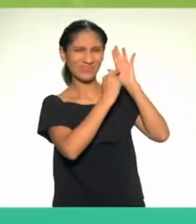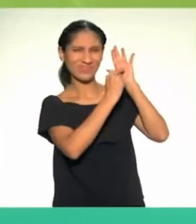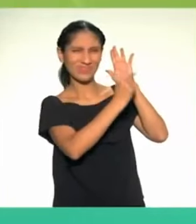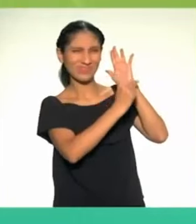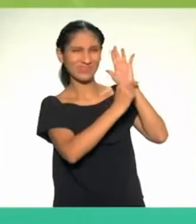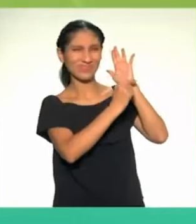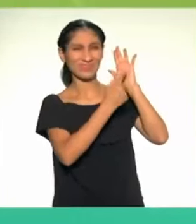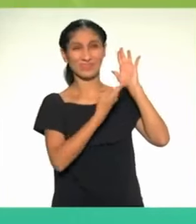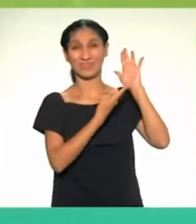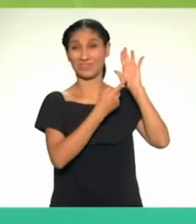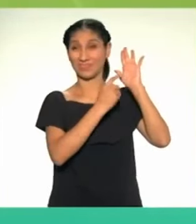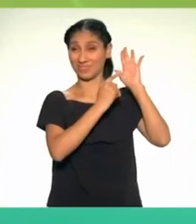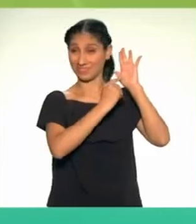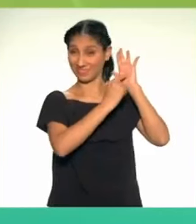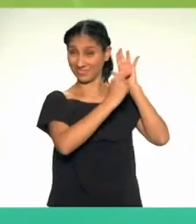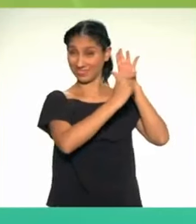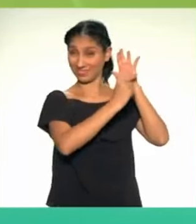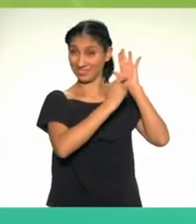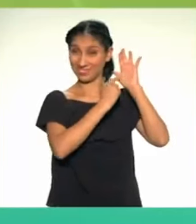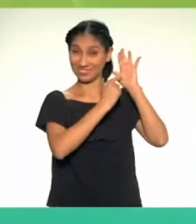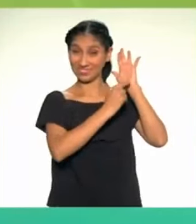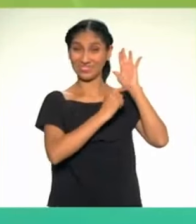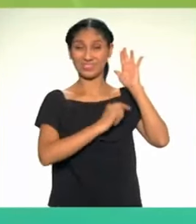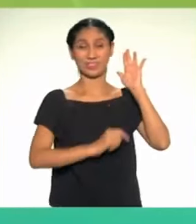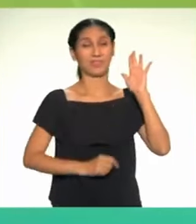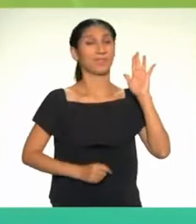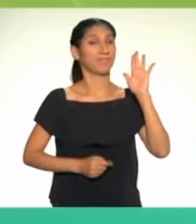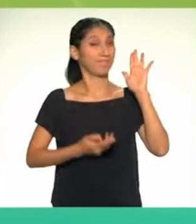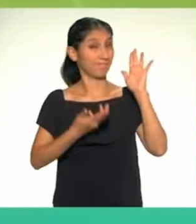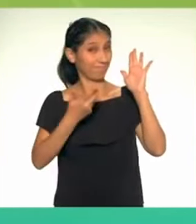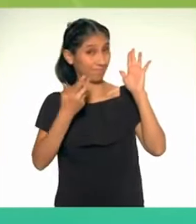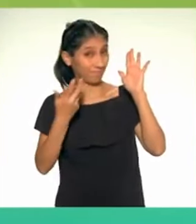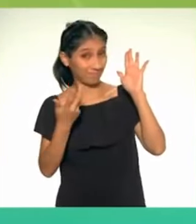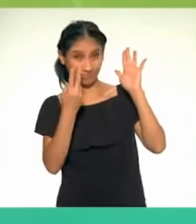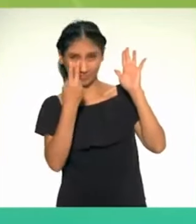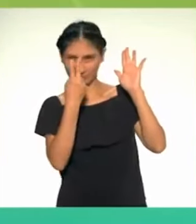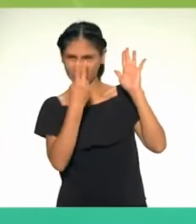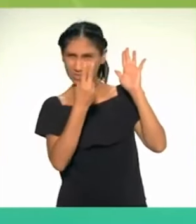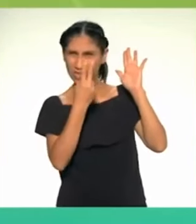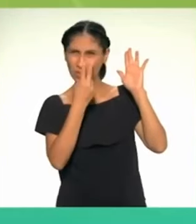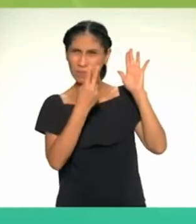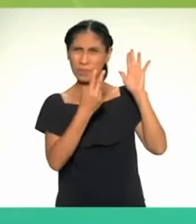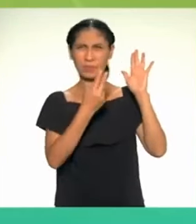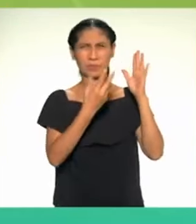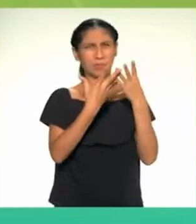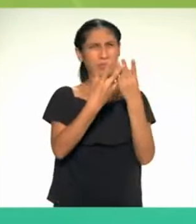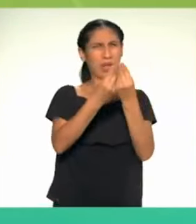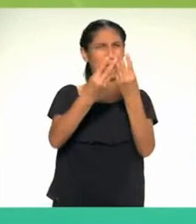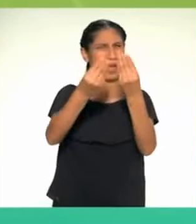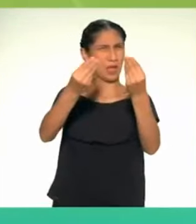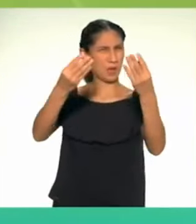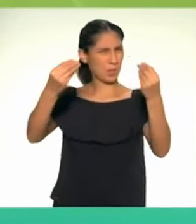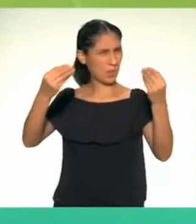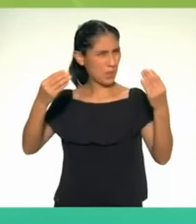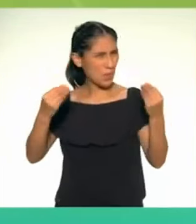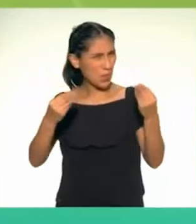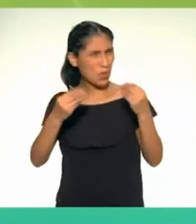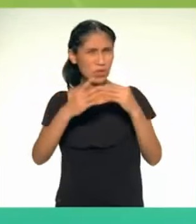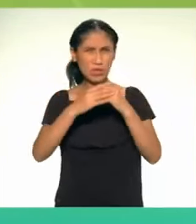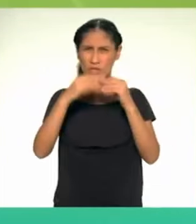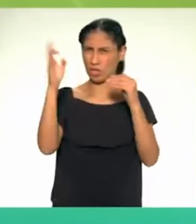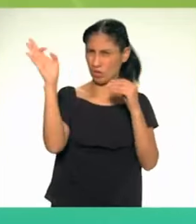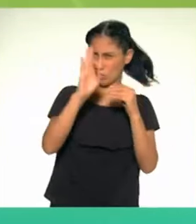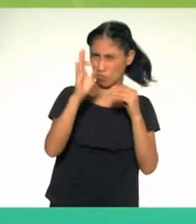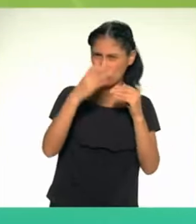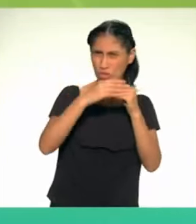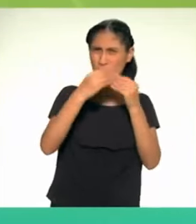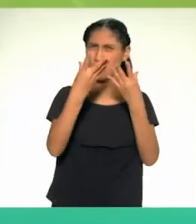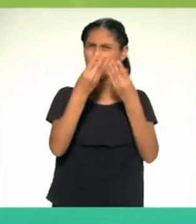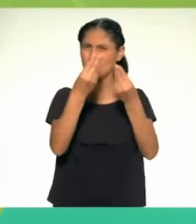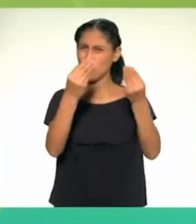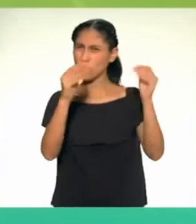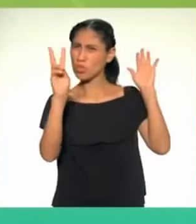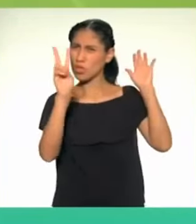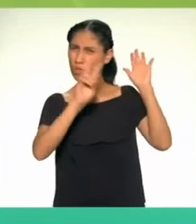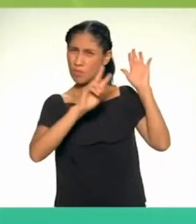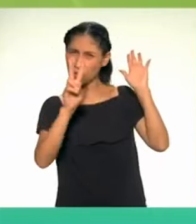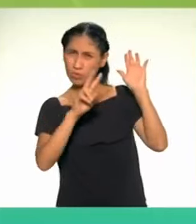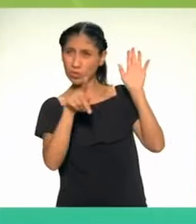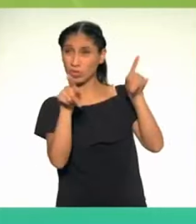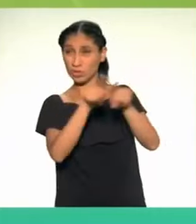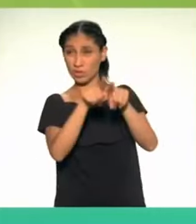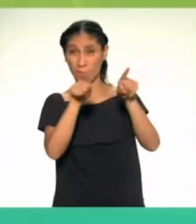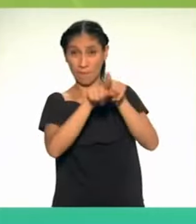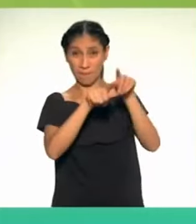la granadilla y el mango fresco, el brócoli y otras hortalizas, la alcachofa, también los quesos